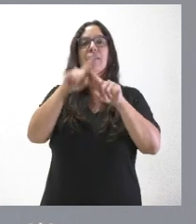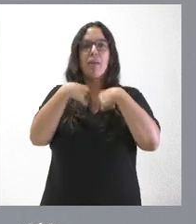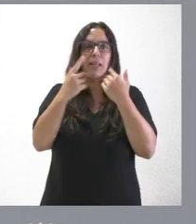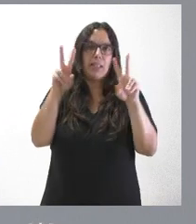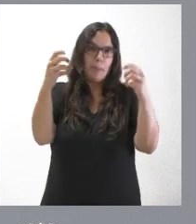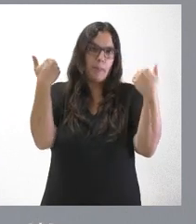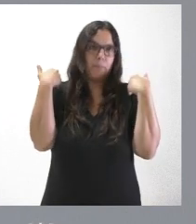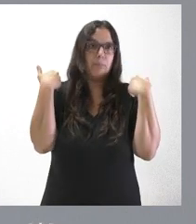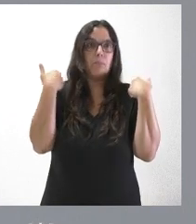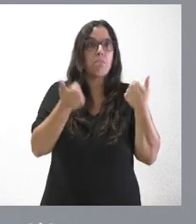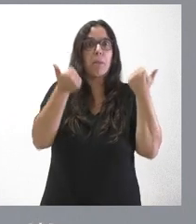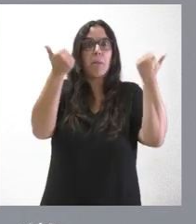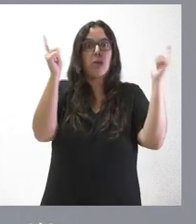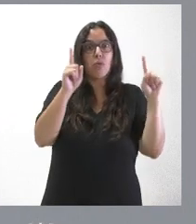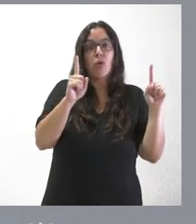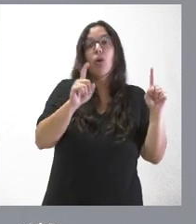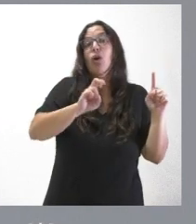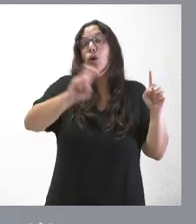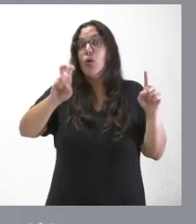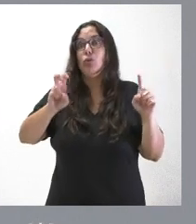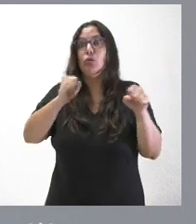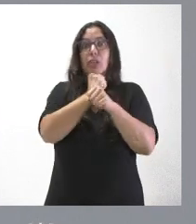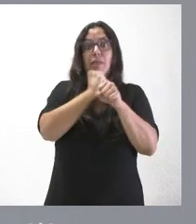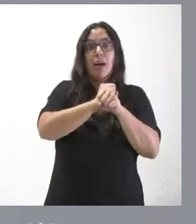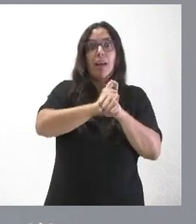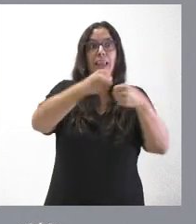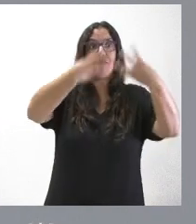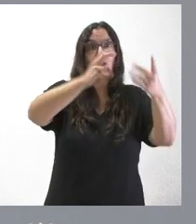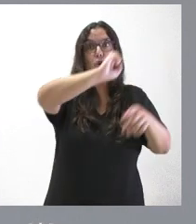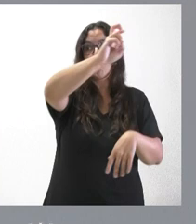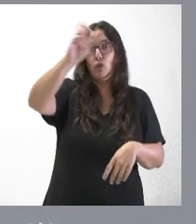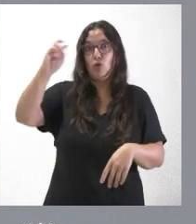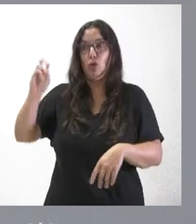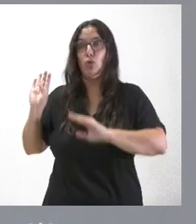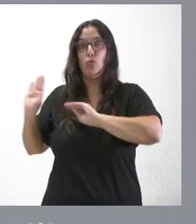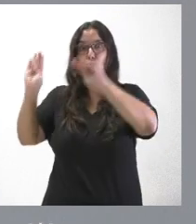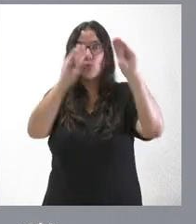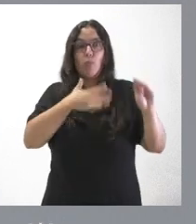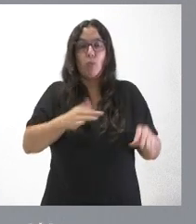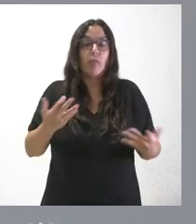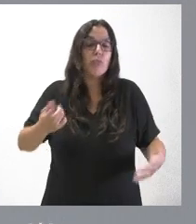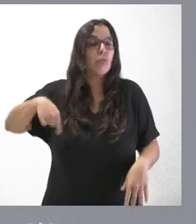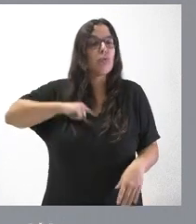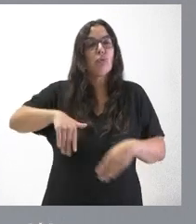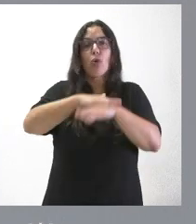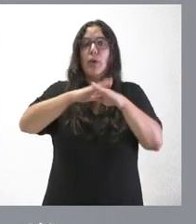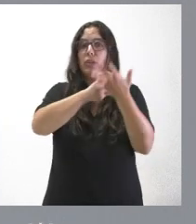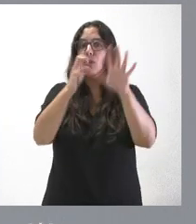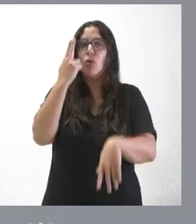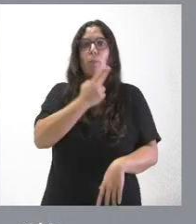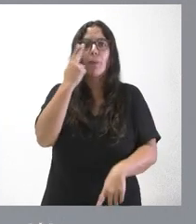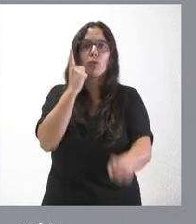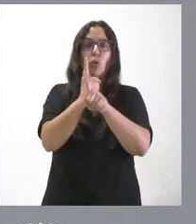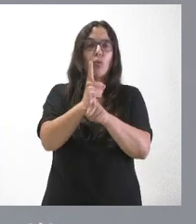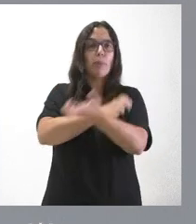Creo que no hubo más consejeros y muchos de ellos desarrollan su actividad fuera de ellos. El compromiso del Gobierno de Castilla y León contra